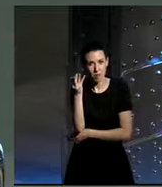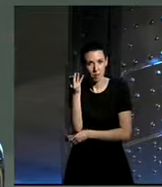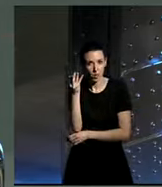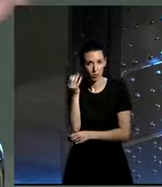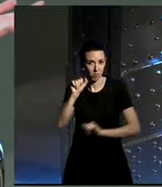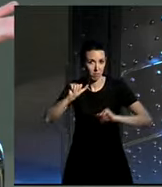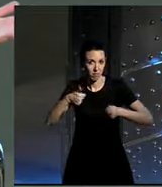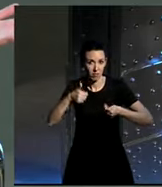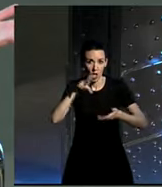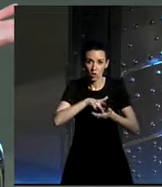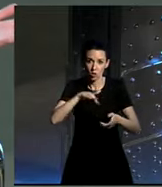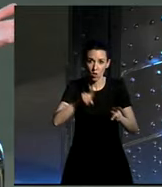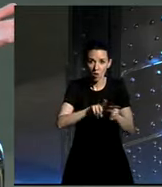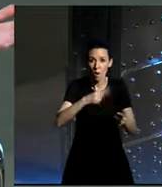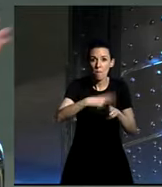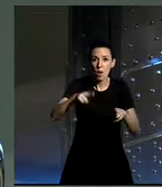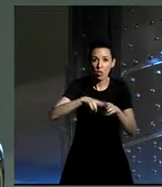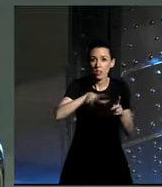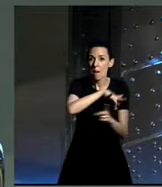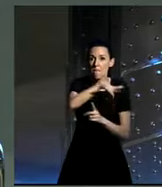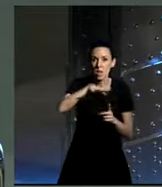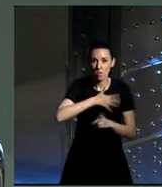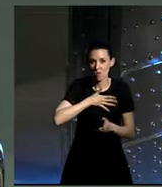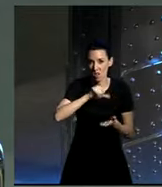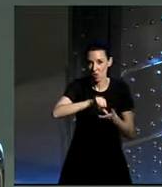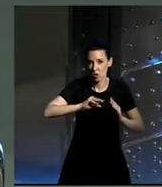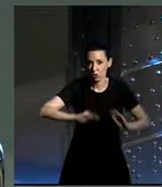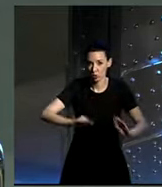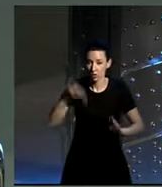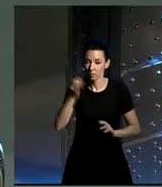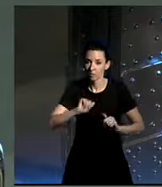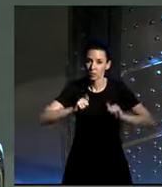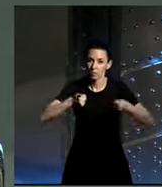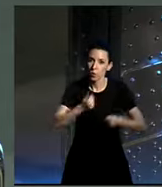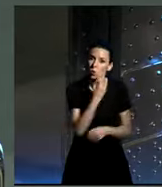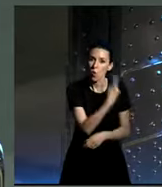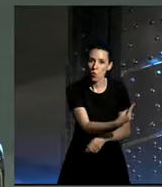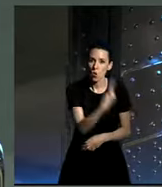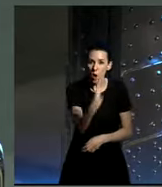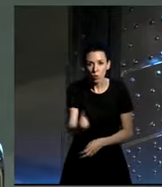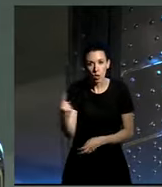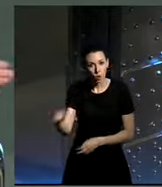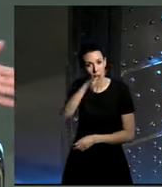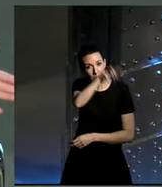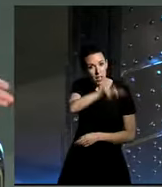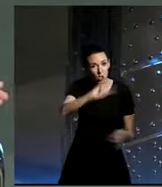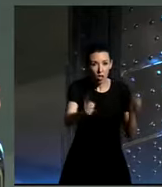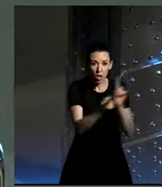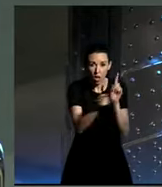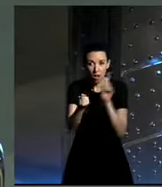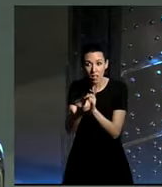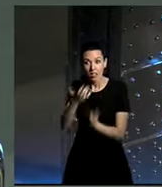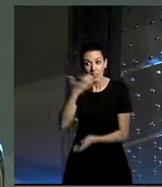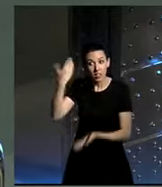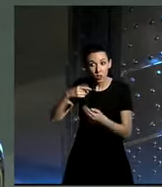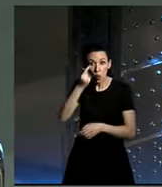las políticas medioambientales de la ciudad es decir que hay que convencer uno a uno a cada persona y que si sabías ir de en bici